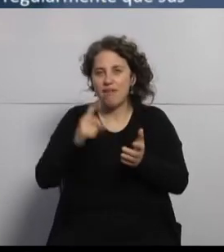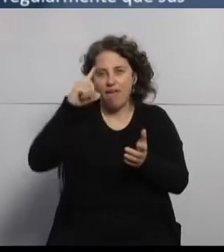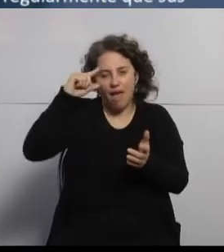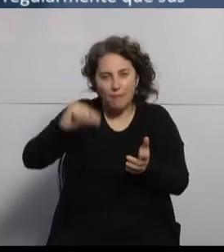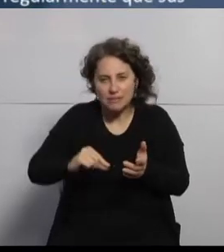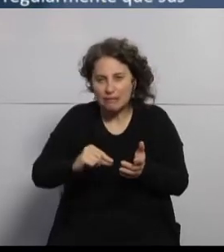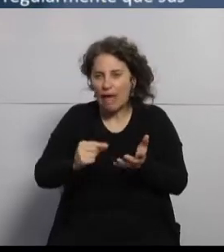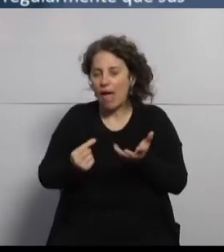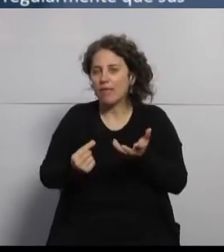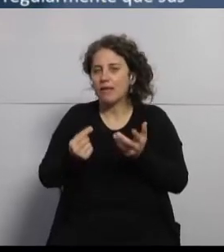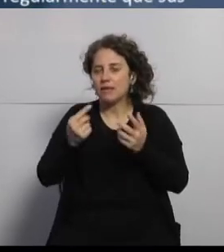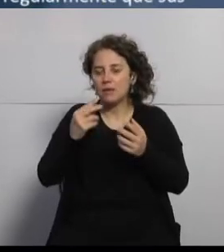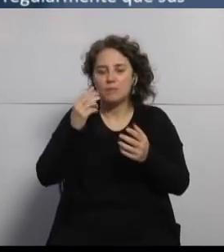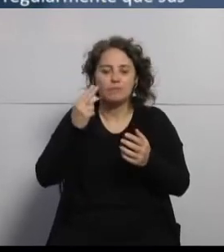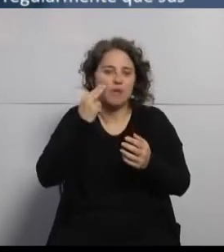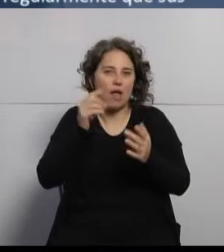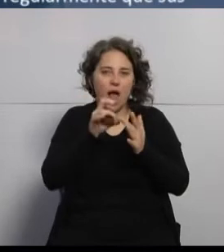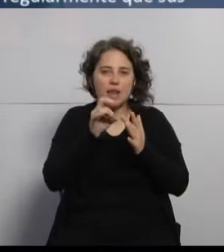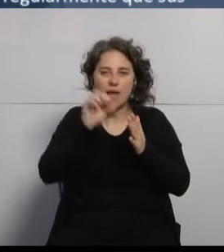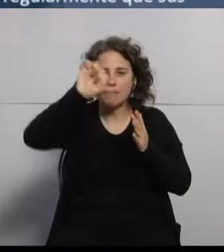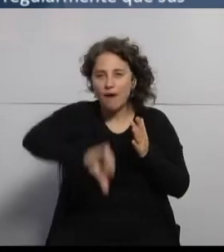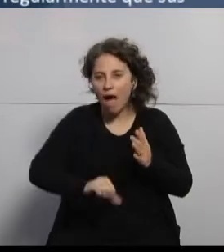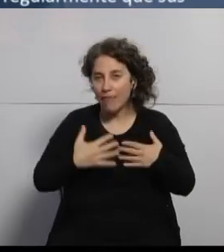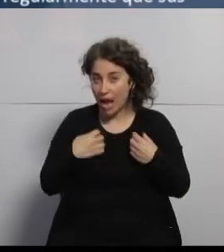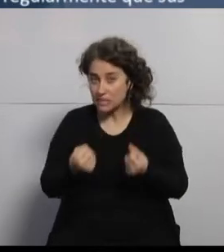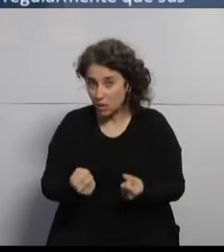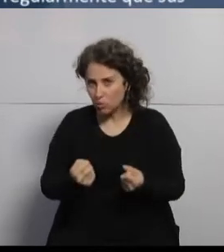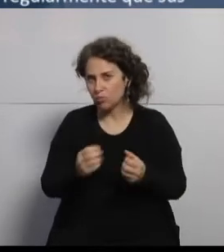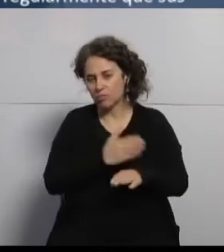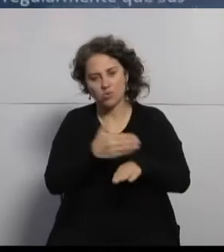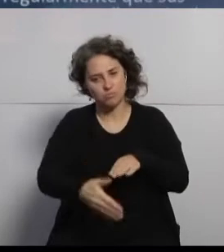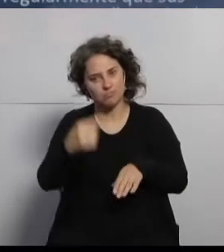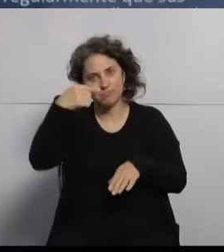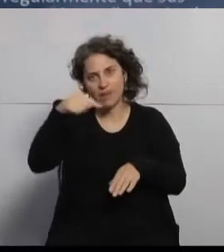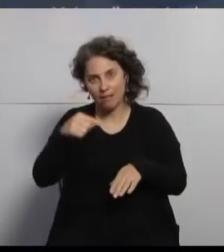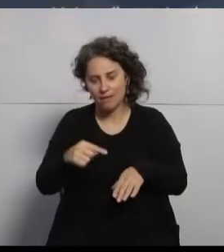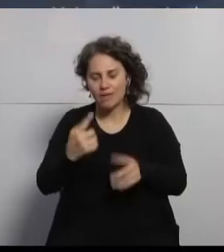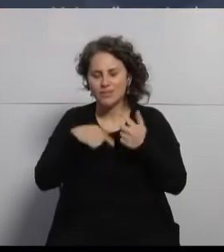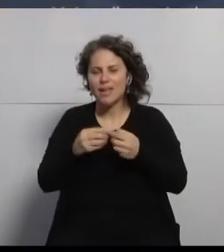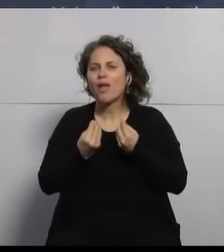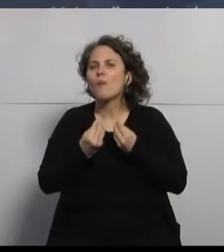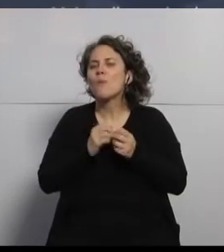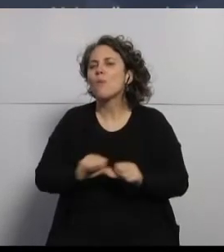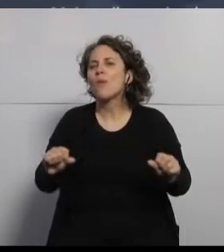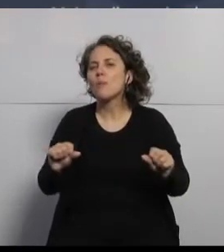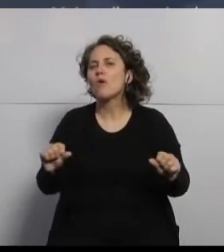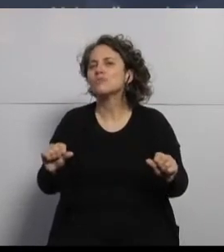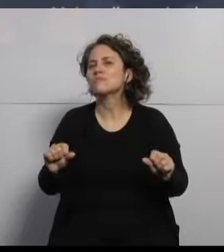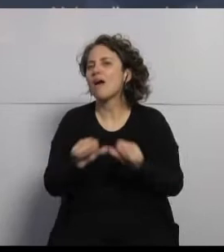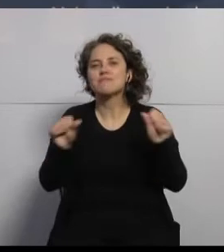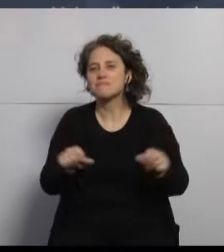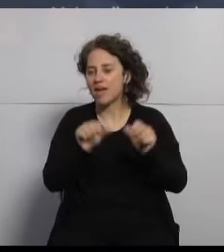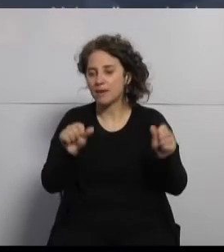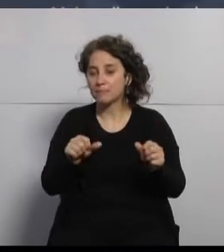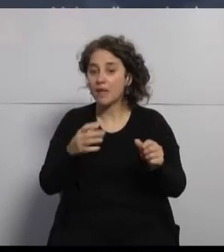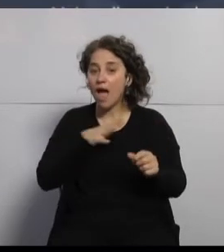detrimento de la calidad, ¿de acuerdo? Entonces, ¿qué podemos hacer esto? Hay una serie de actividades a